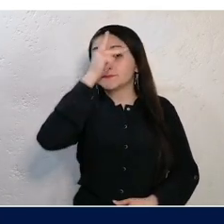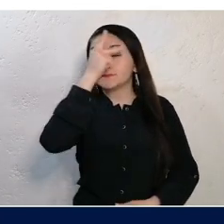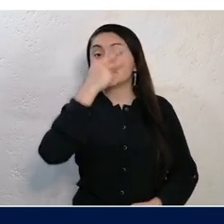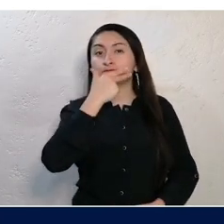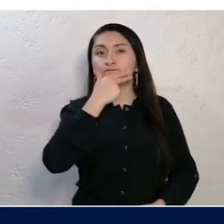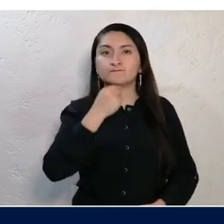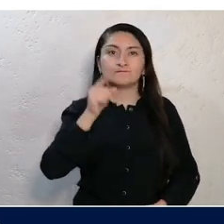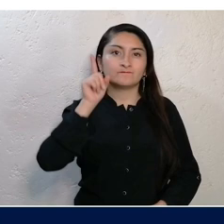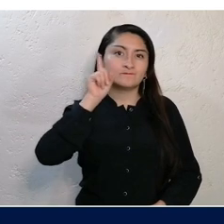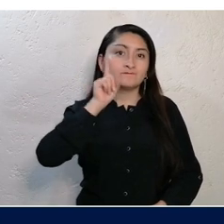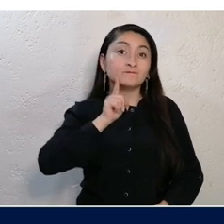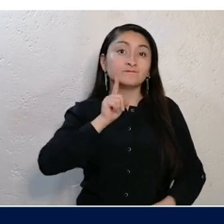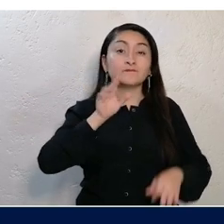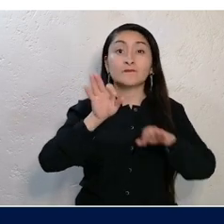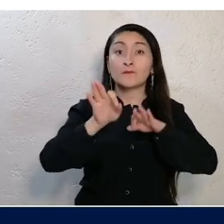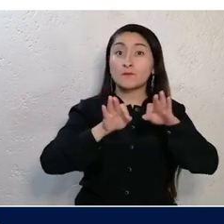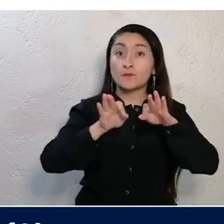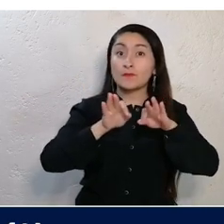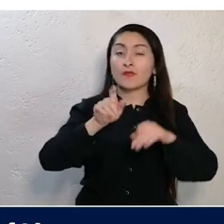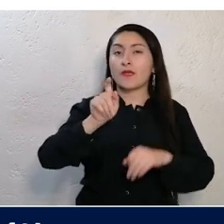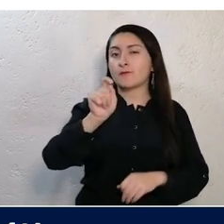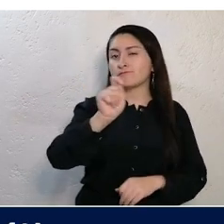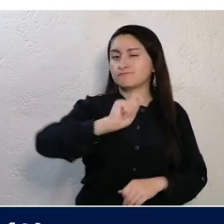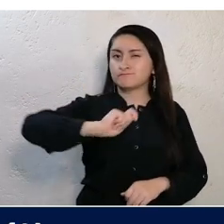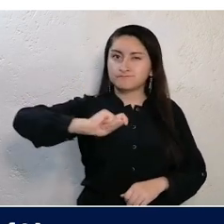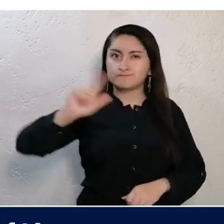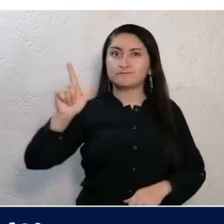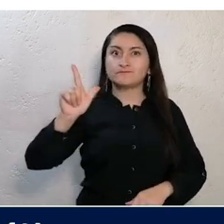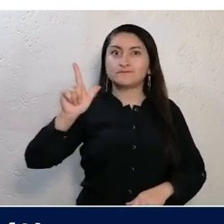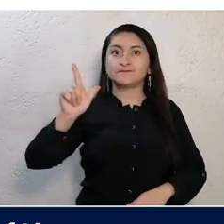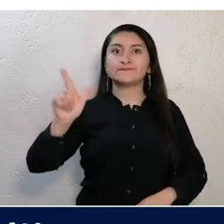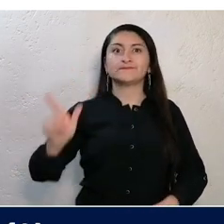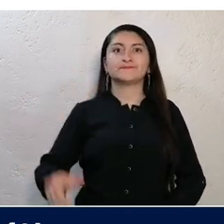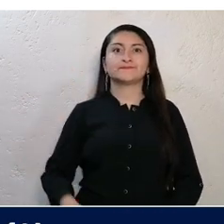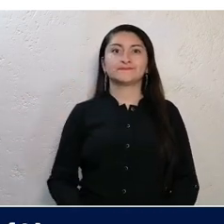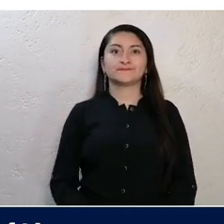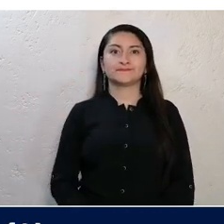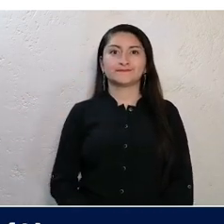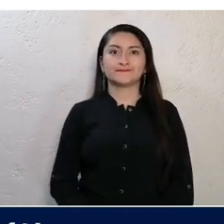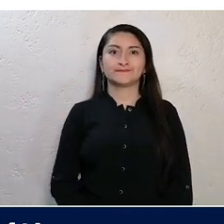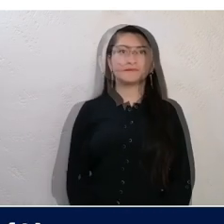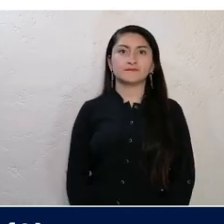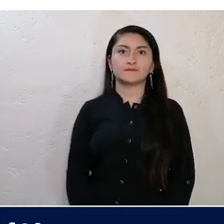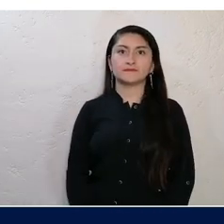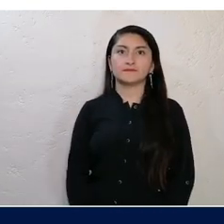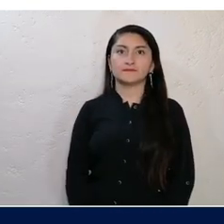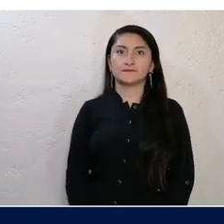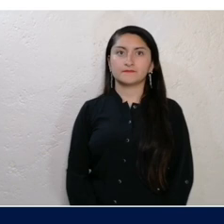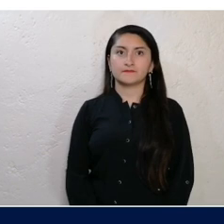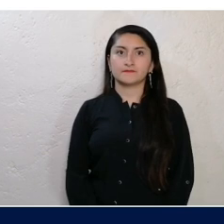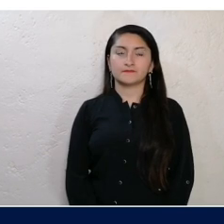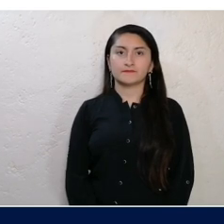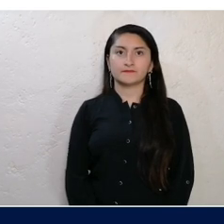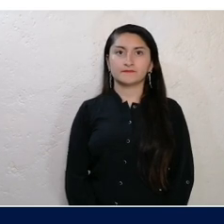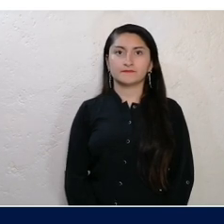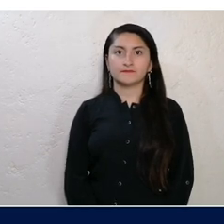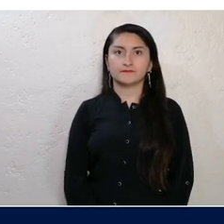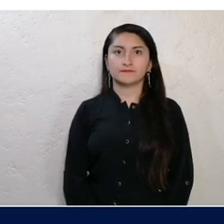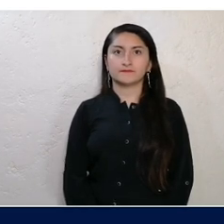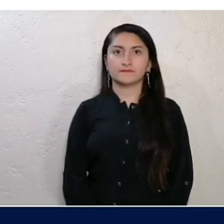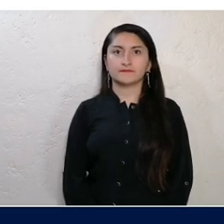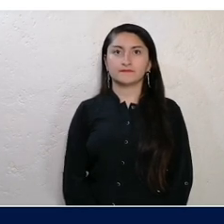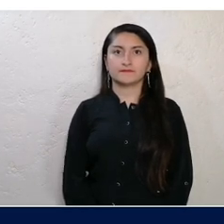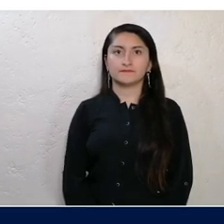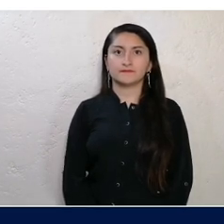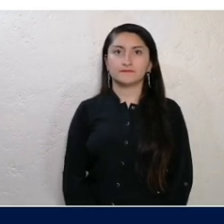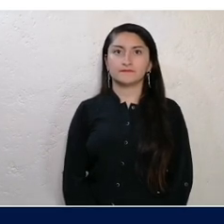desempeñan su trabajo profesional atendiendo diversas temáticas y problemáticas relevantes para